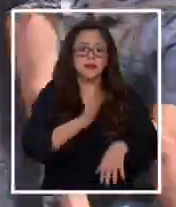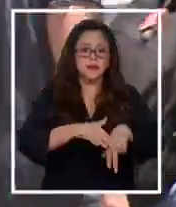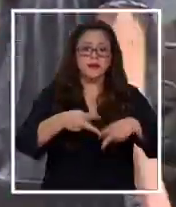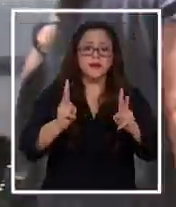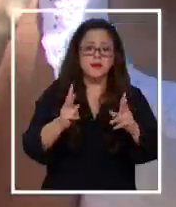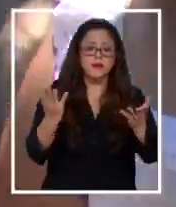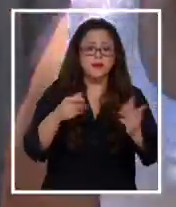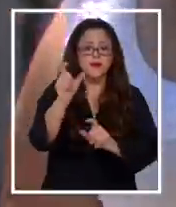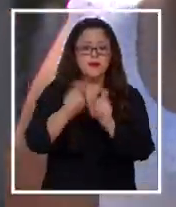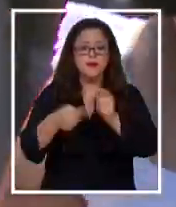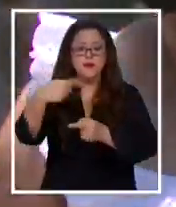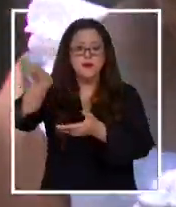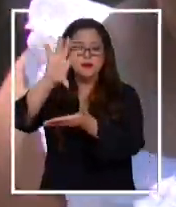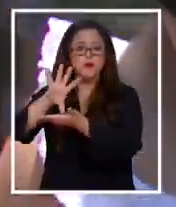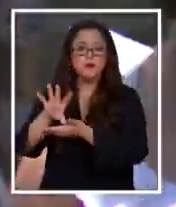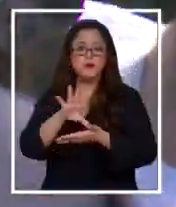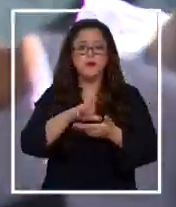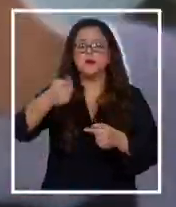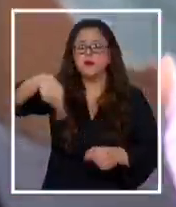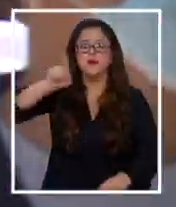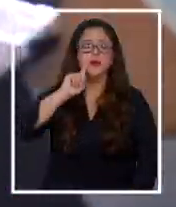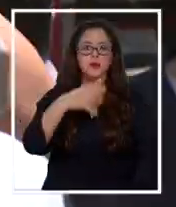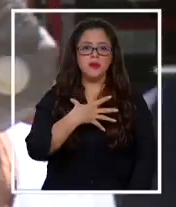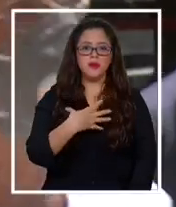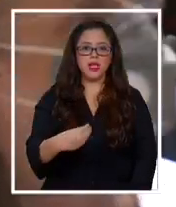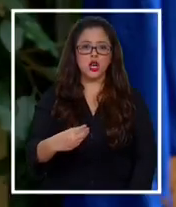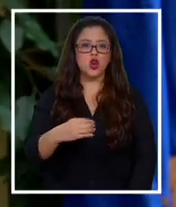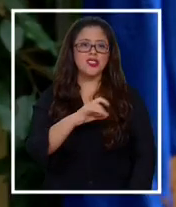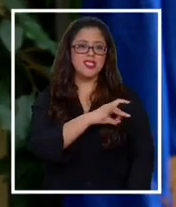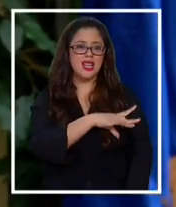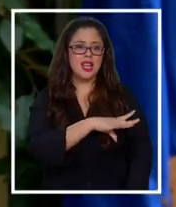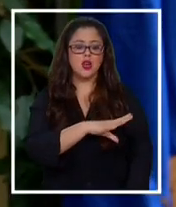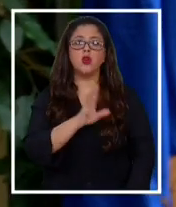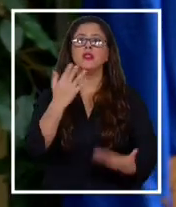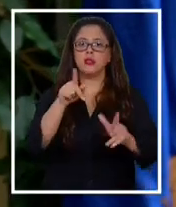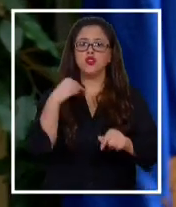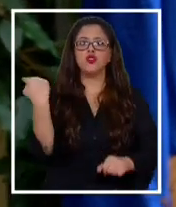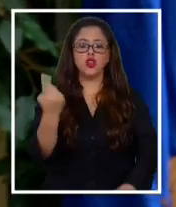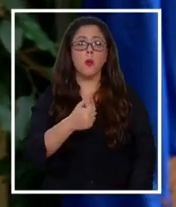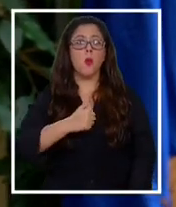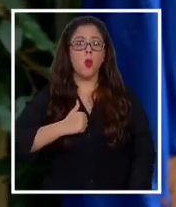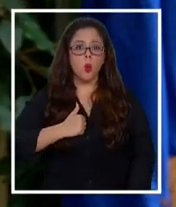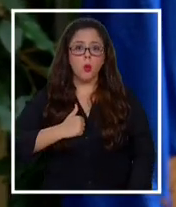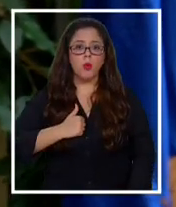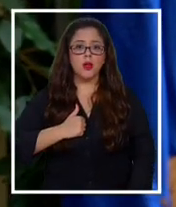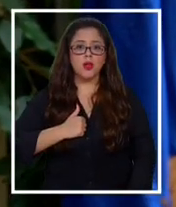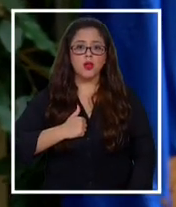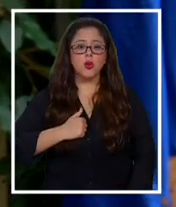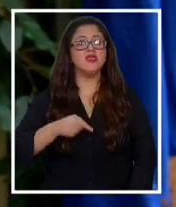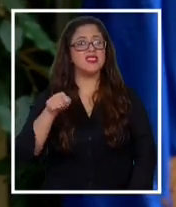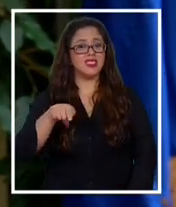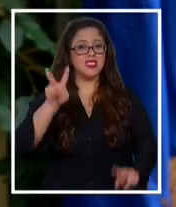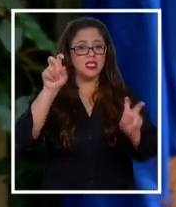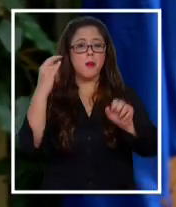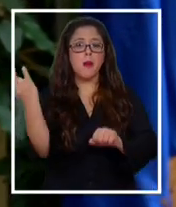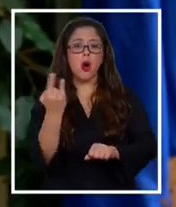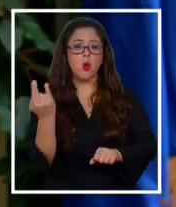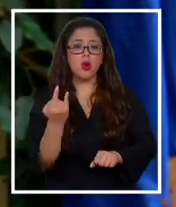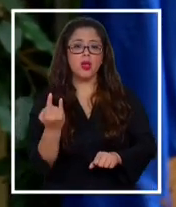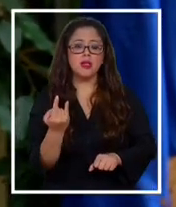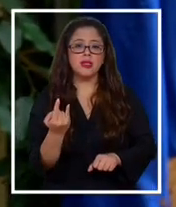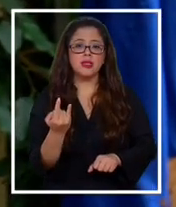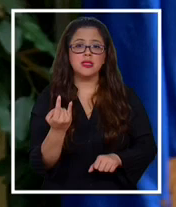para extranjeros que tengan hijos chilenos. Hemos cumplido en un tiempo que las urgencias y